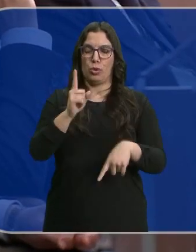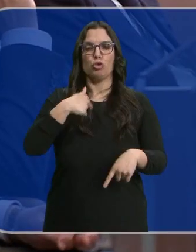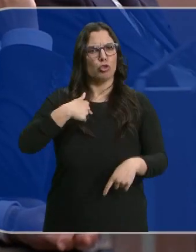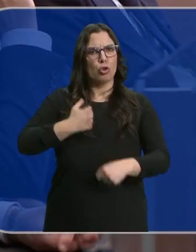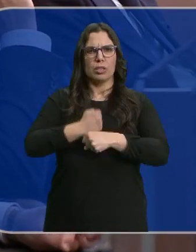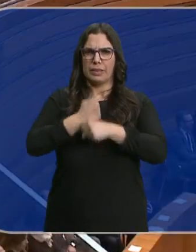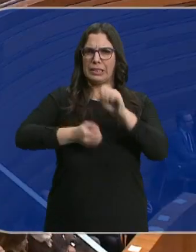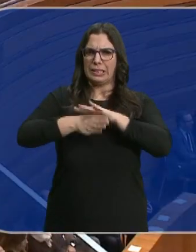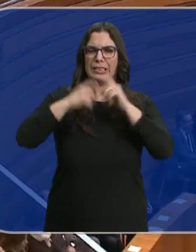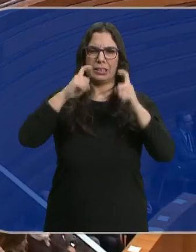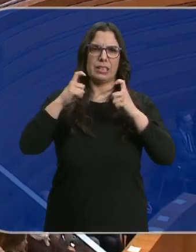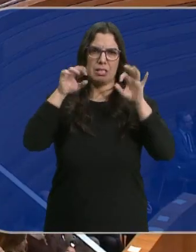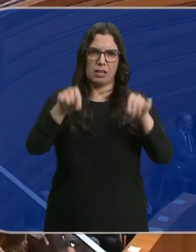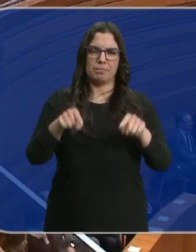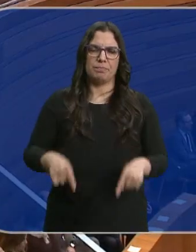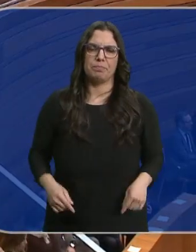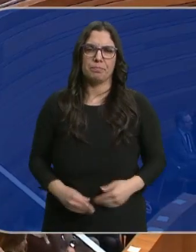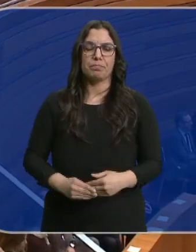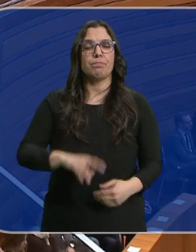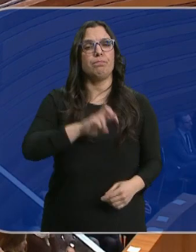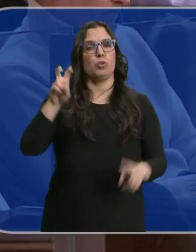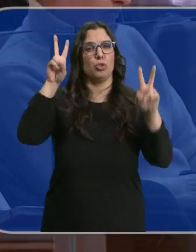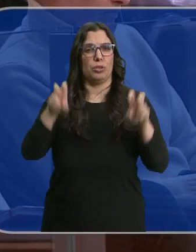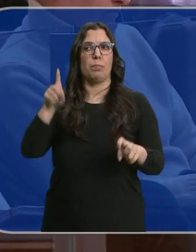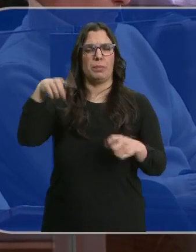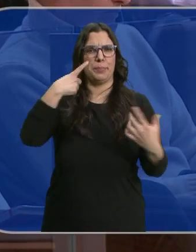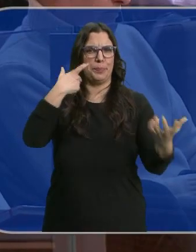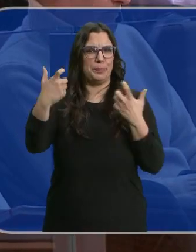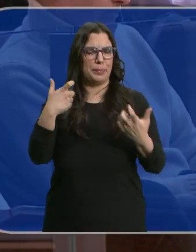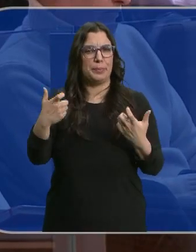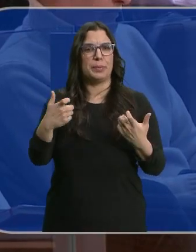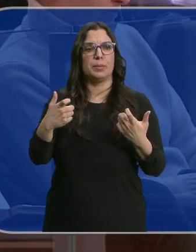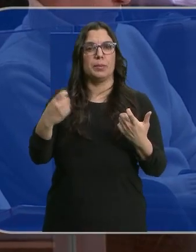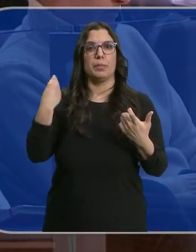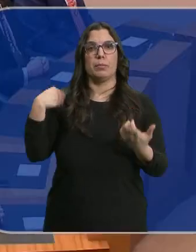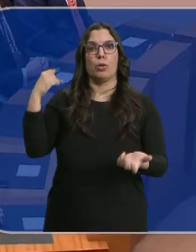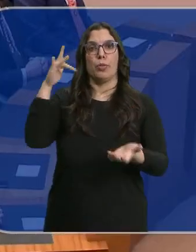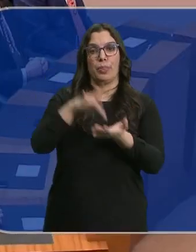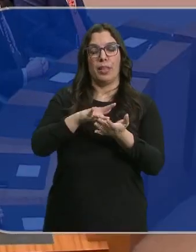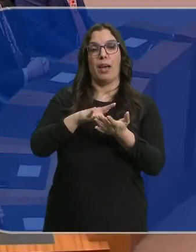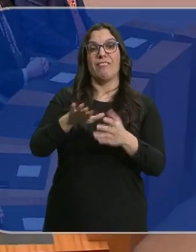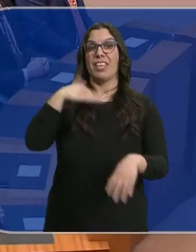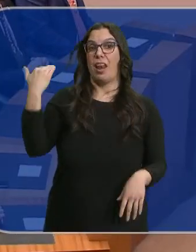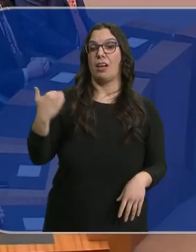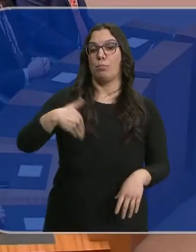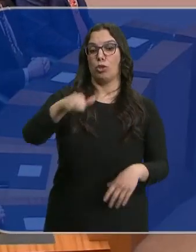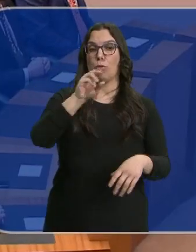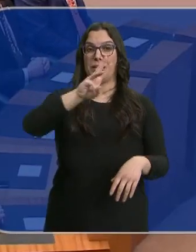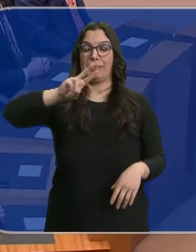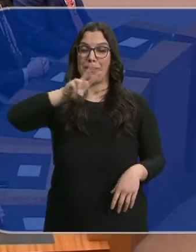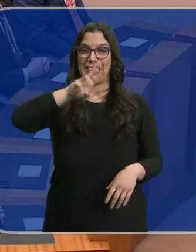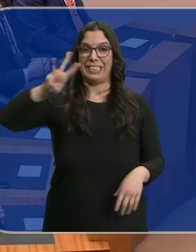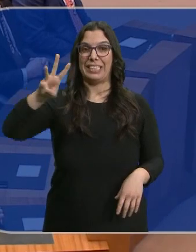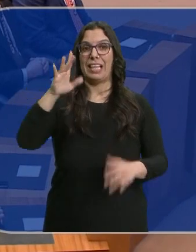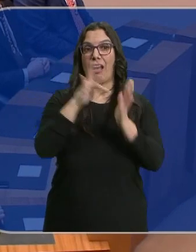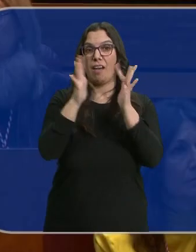seguiré trabajando para que eso sea así. Y otro asunto que está generando muchos titulares, el del Día de la Comunidad, el Día de Villanar. El próximo 23 de